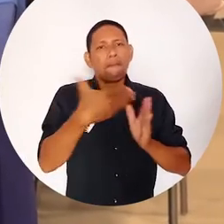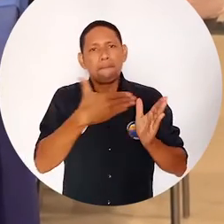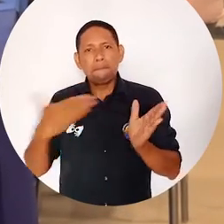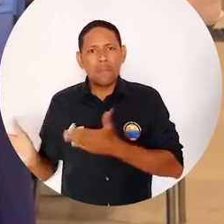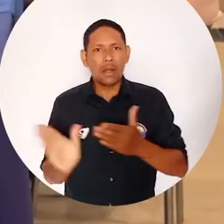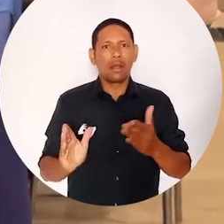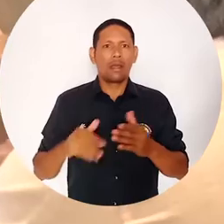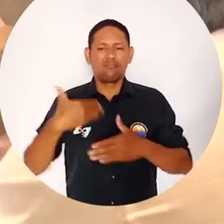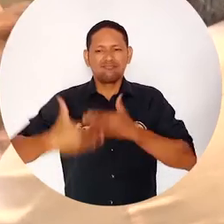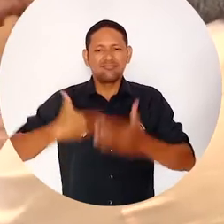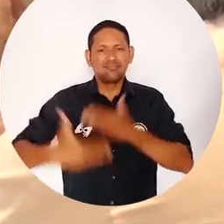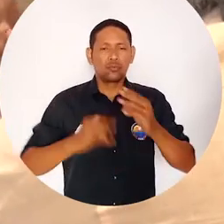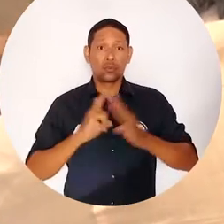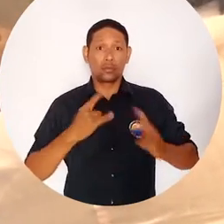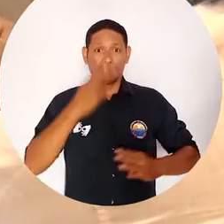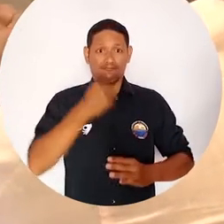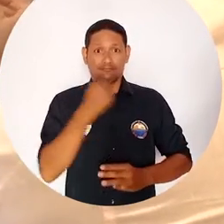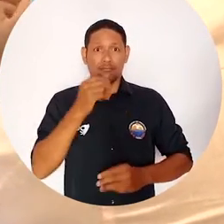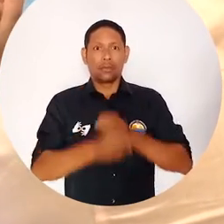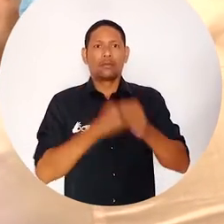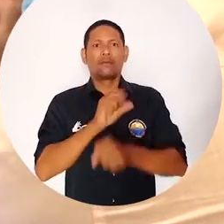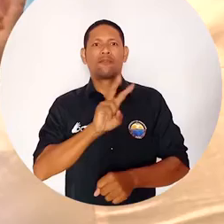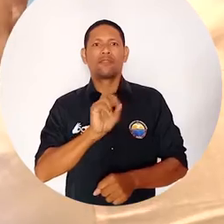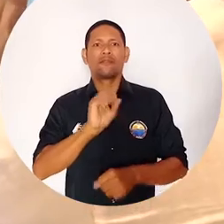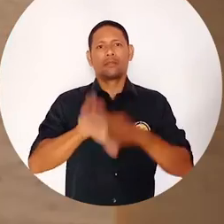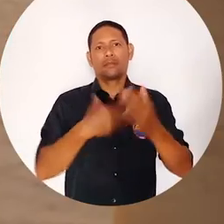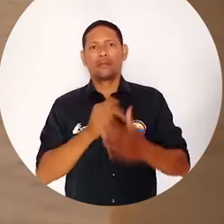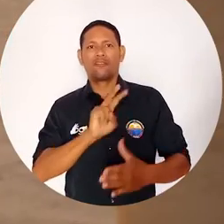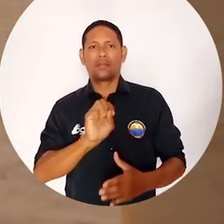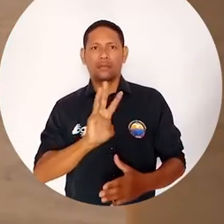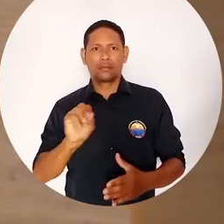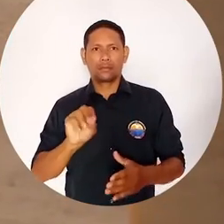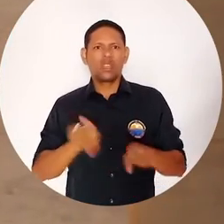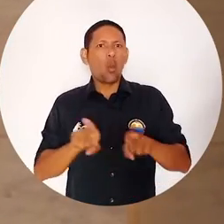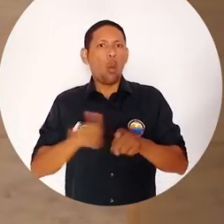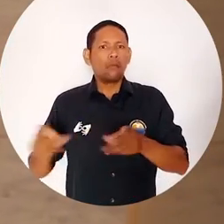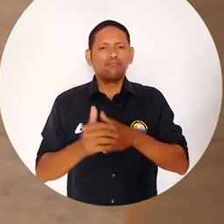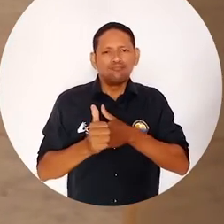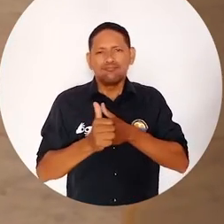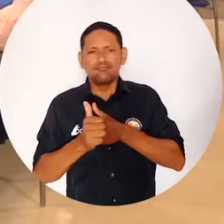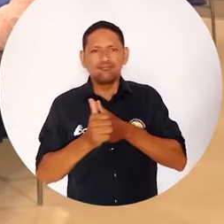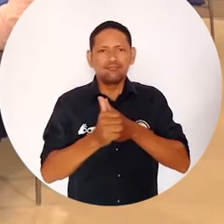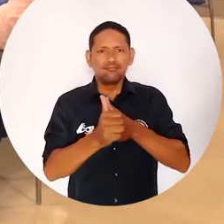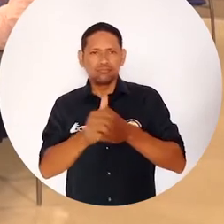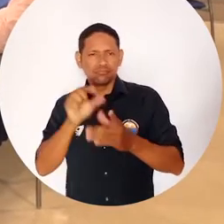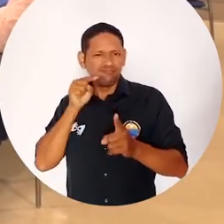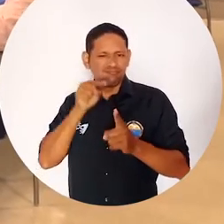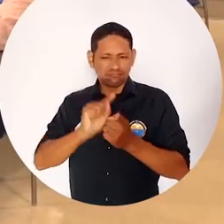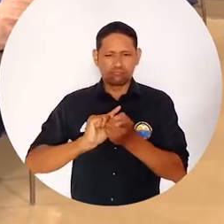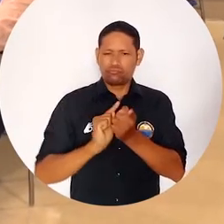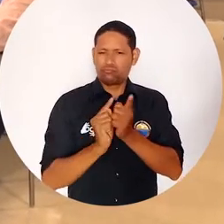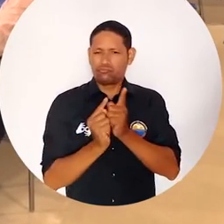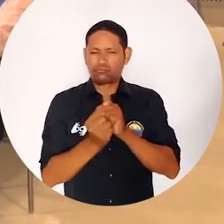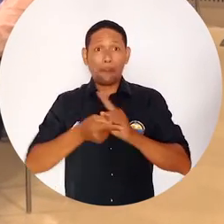Comprometida 2020-2030, el cual se constituirá en la hoja de ruta institucional para lograr una transformación